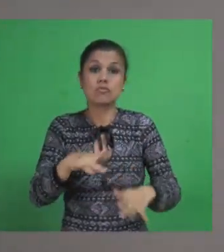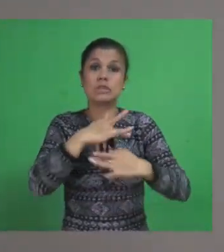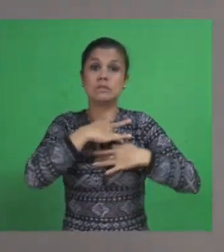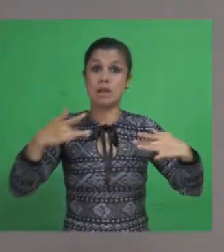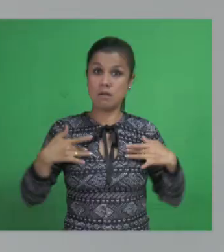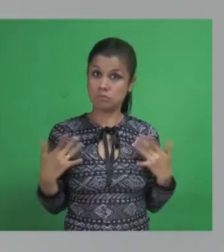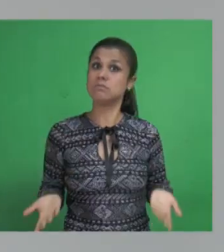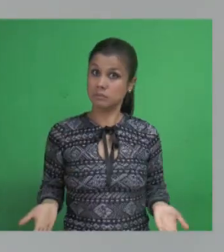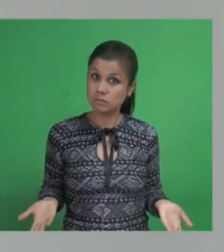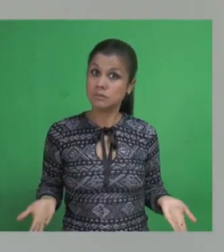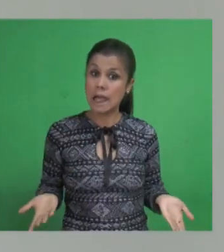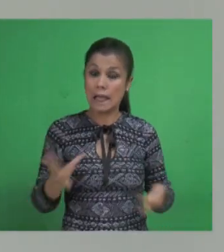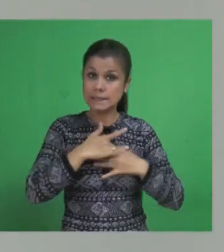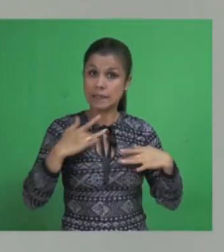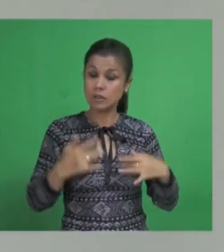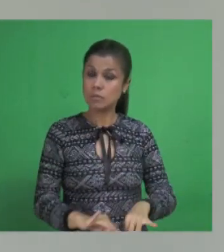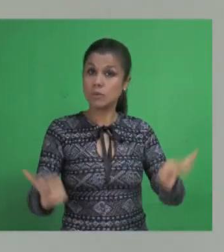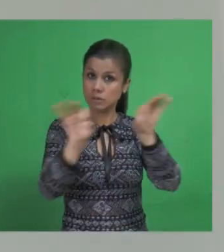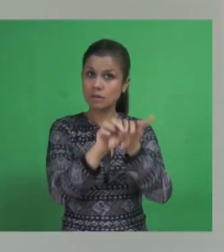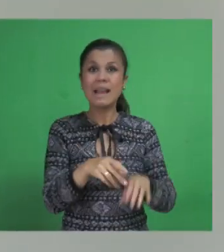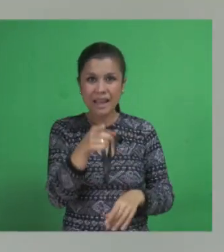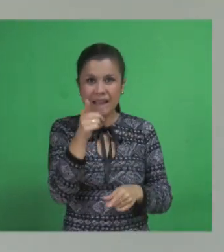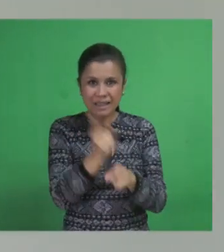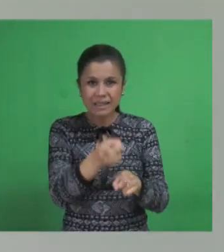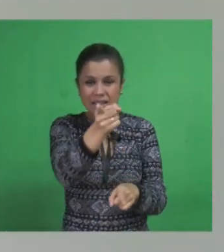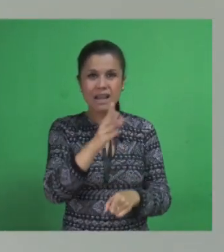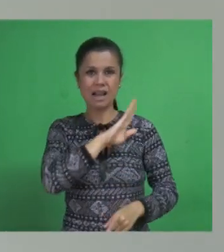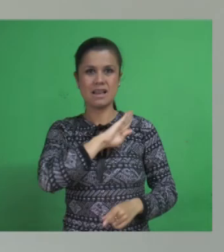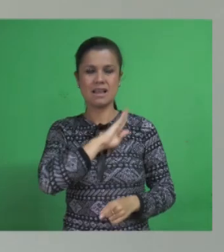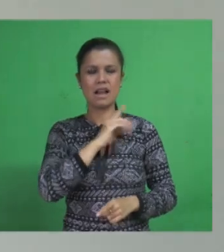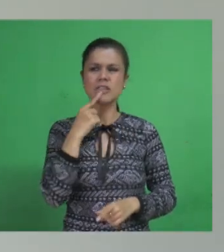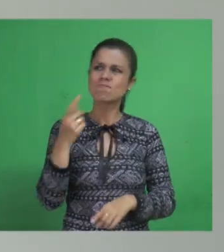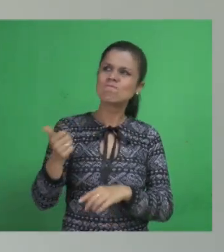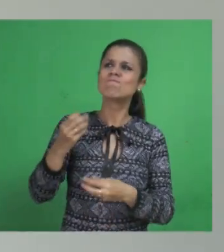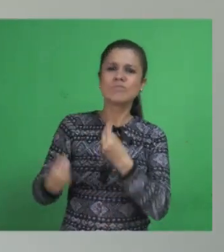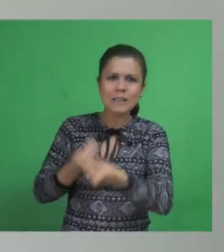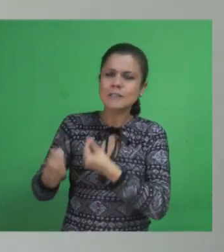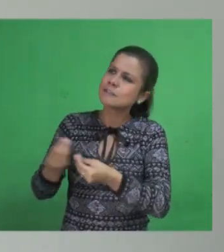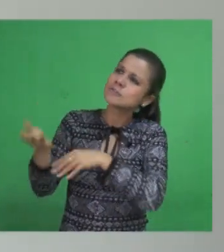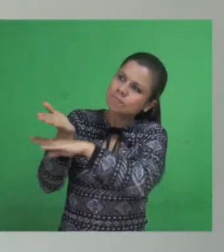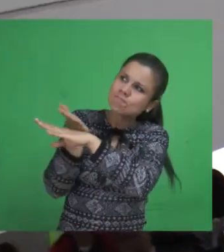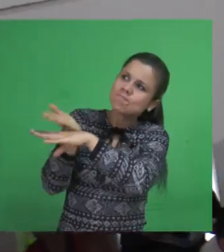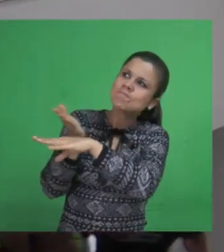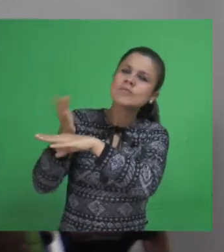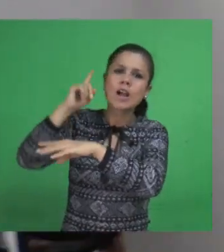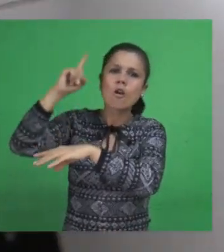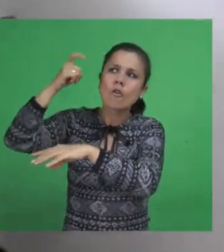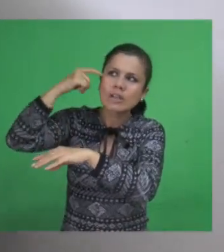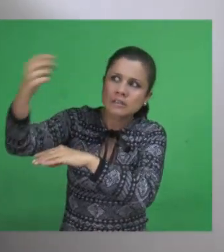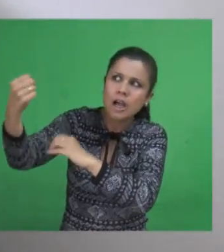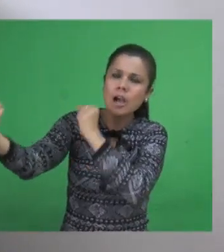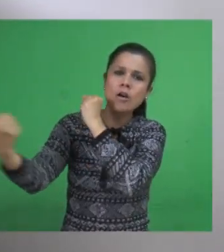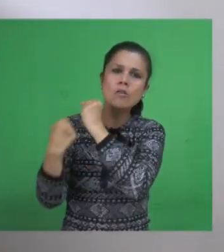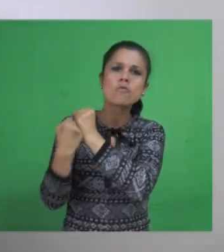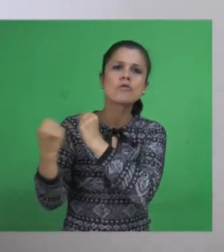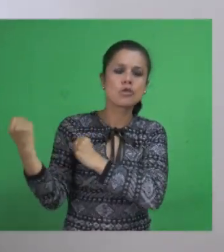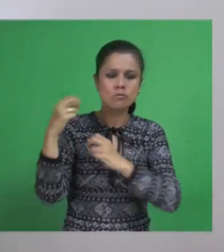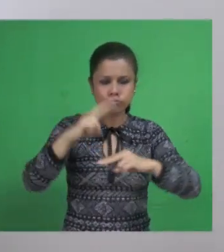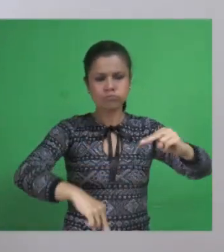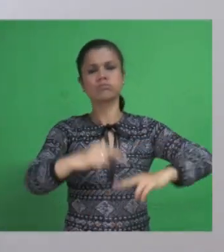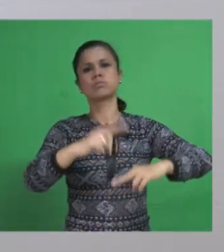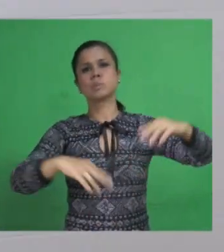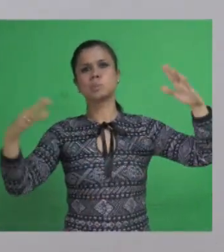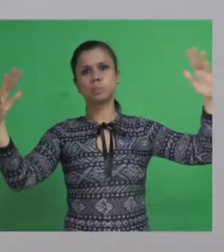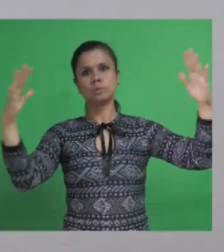servicios de salud. Por ello, el Gobierno de los motivos para creer y avanzar realizó la gestión ante el departamento para la ejecución de esta importante